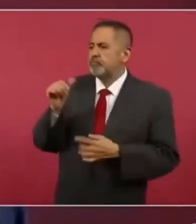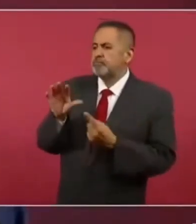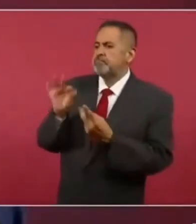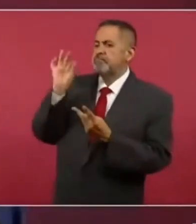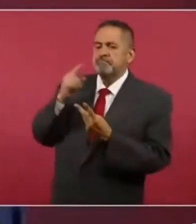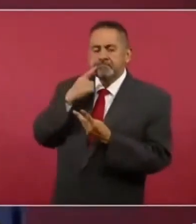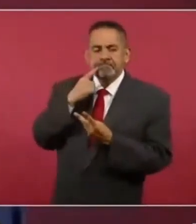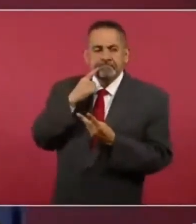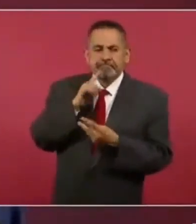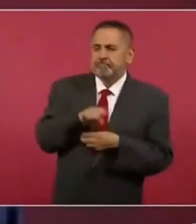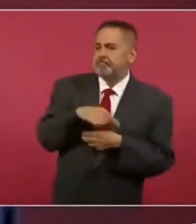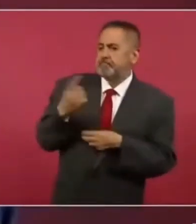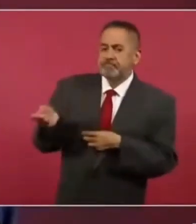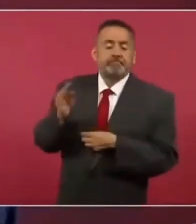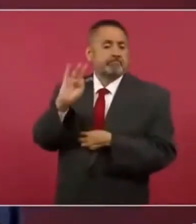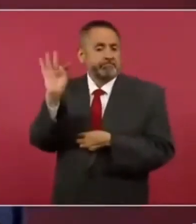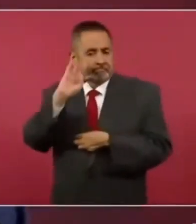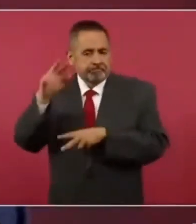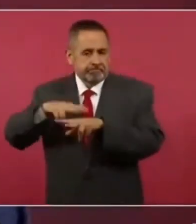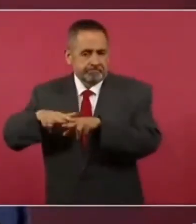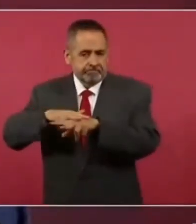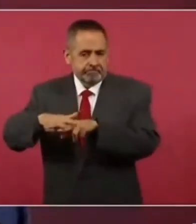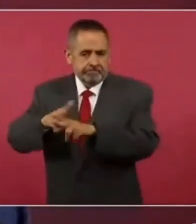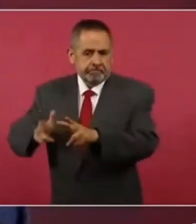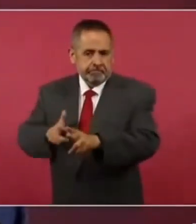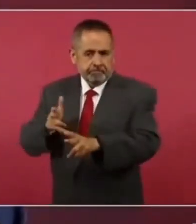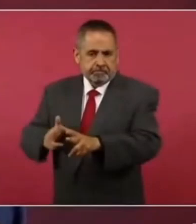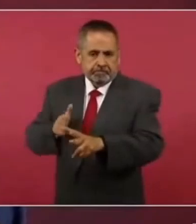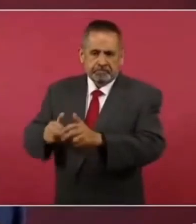vía alterna. Puede ser el cerrocarril.